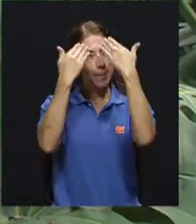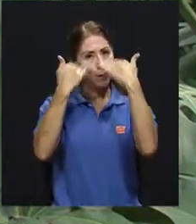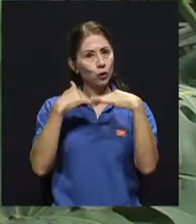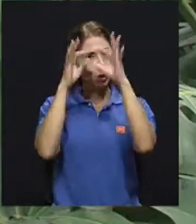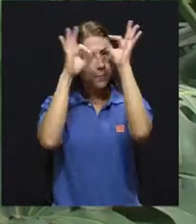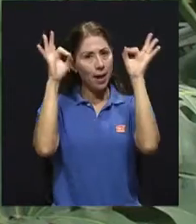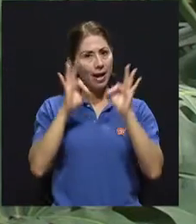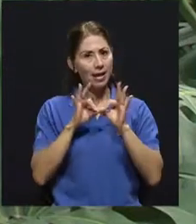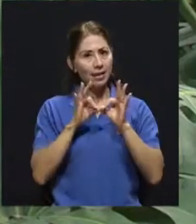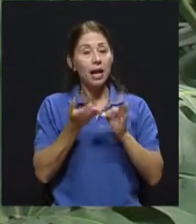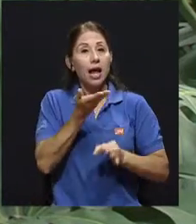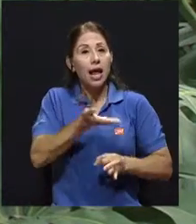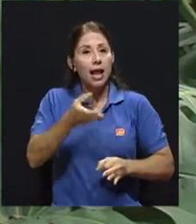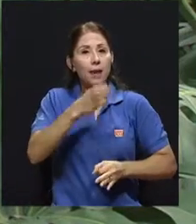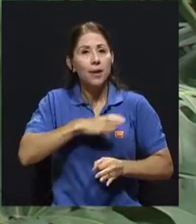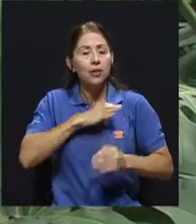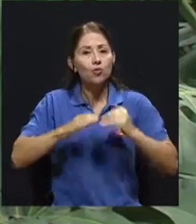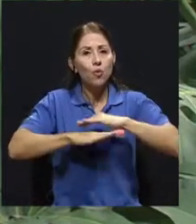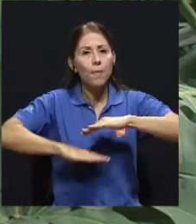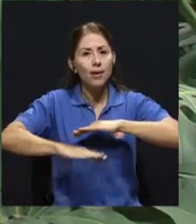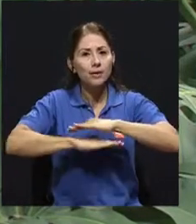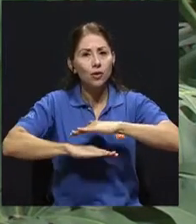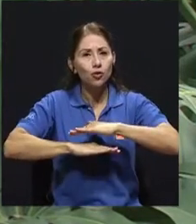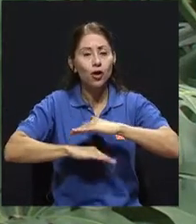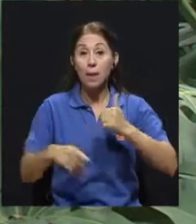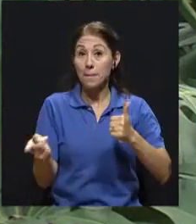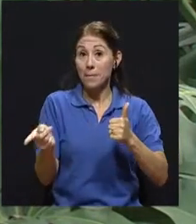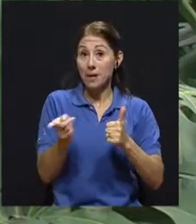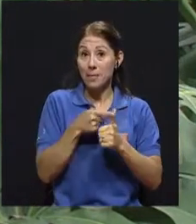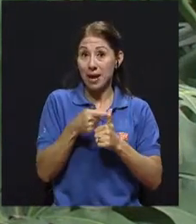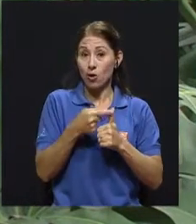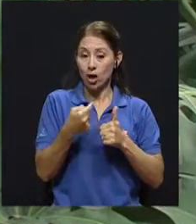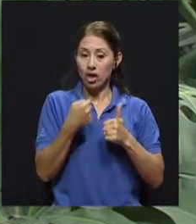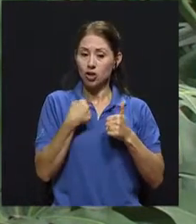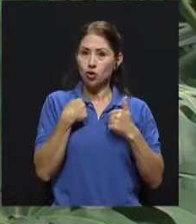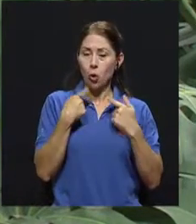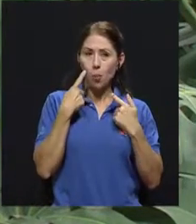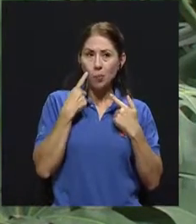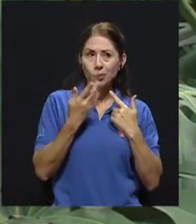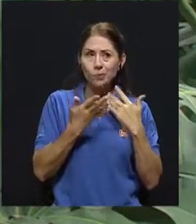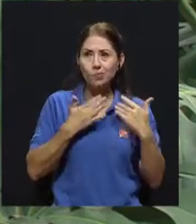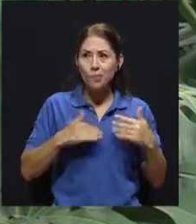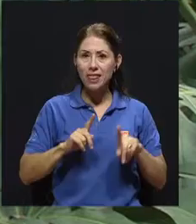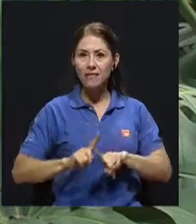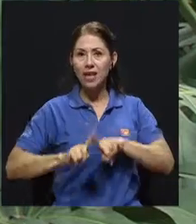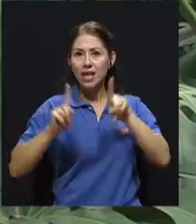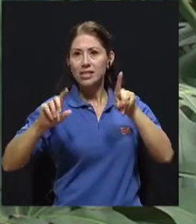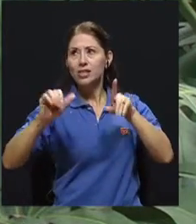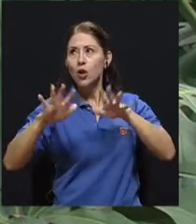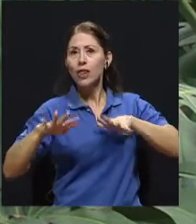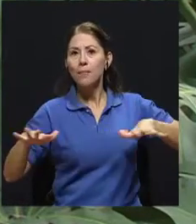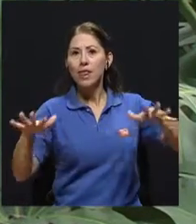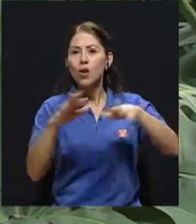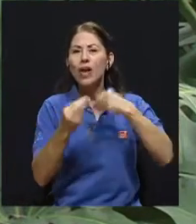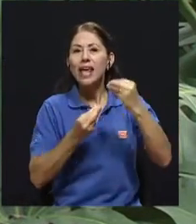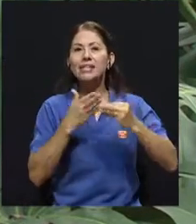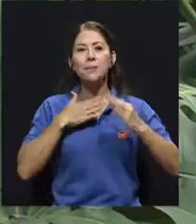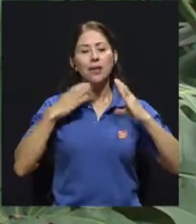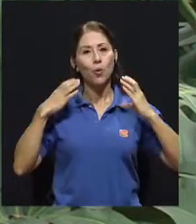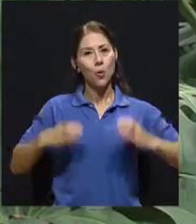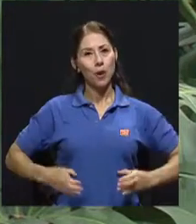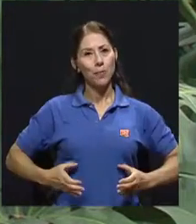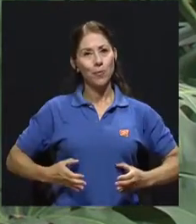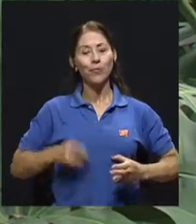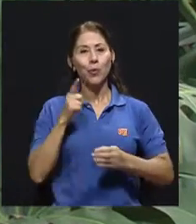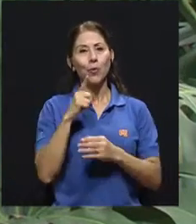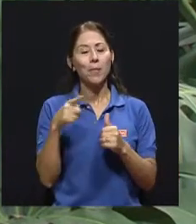elemento que me permite a diferenciarme del medio de una edad muy temprana es el cuerpo. Entonces, una primera vía para comenzar a tener